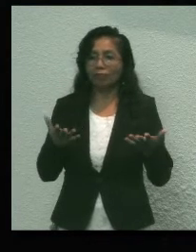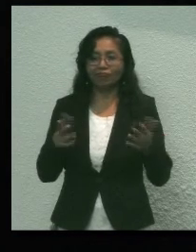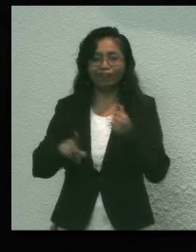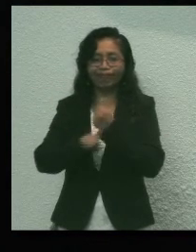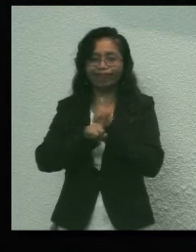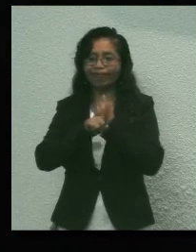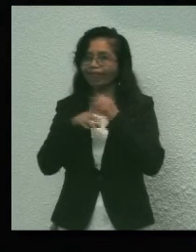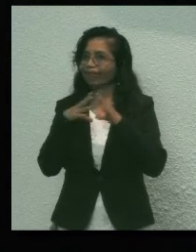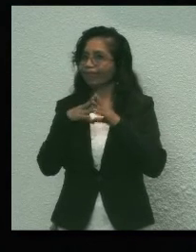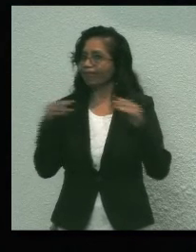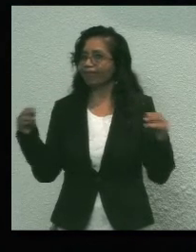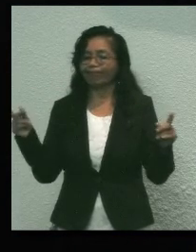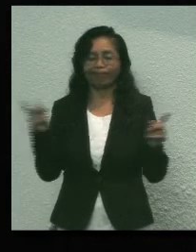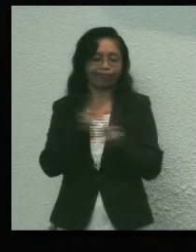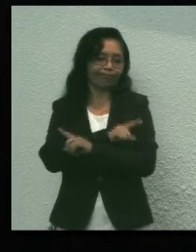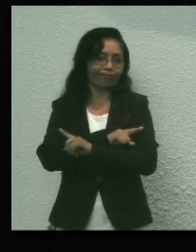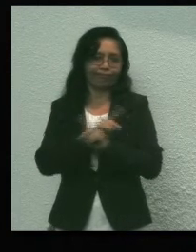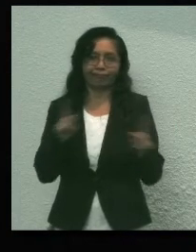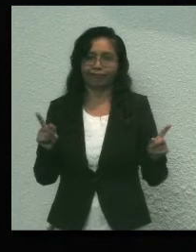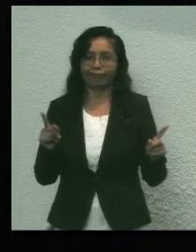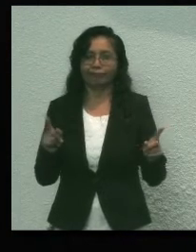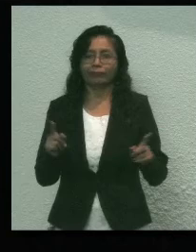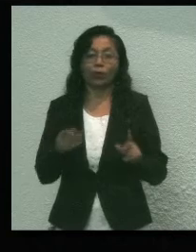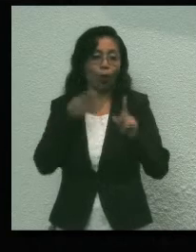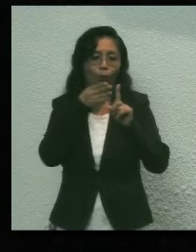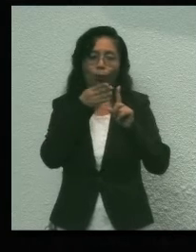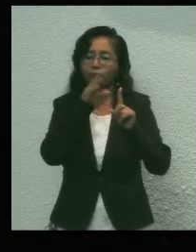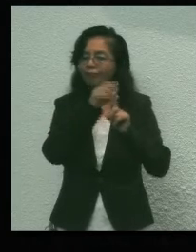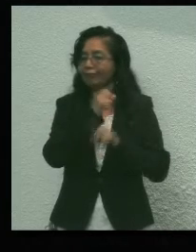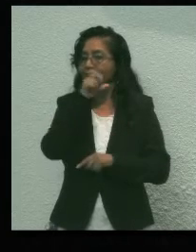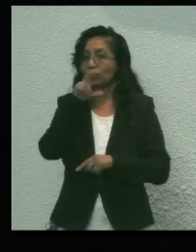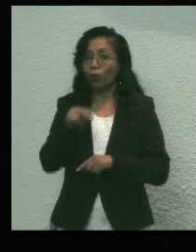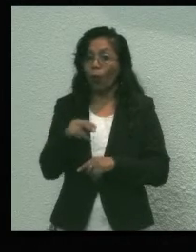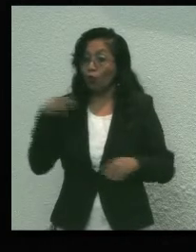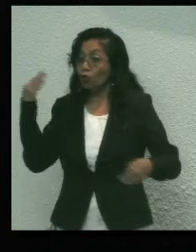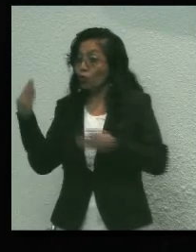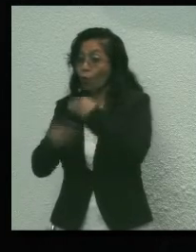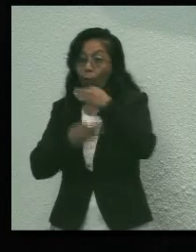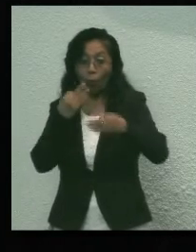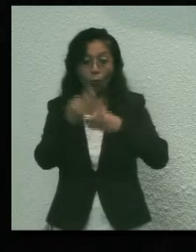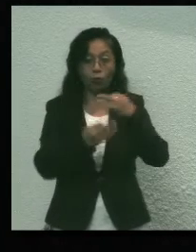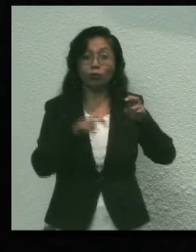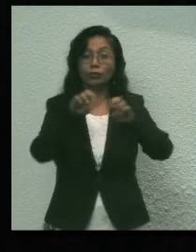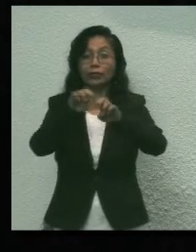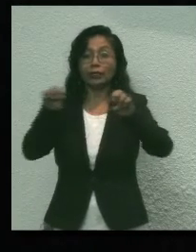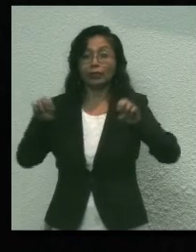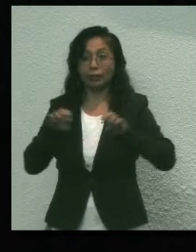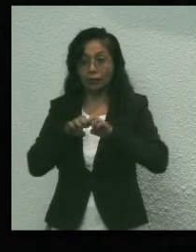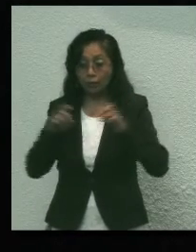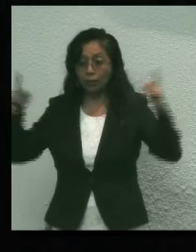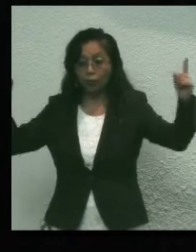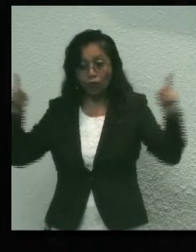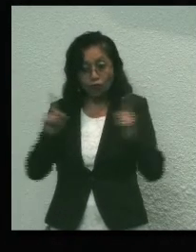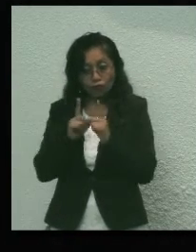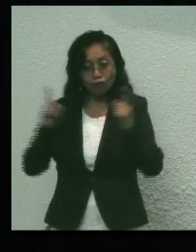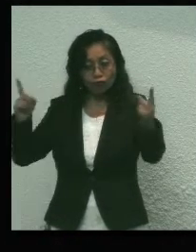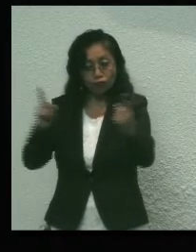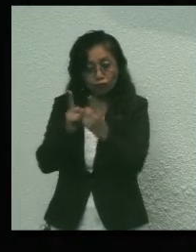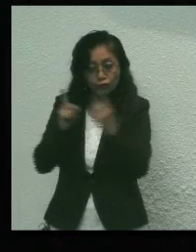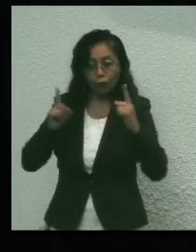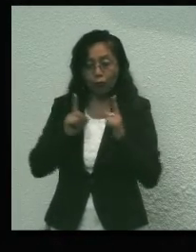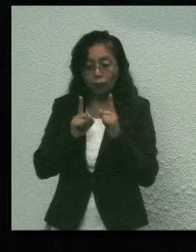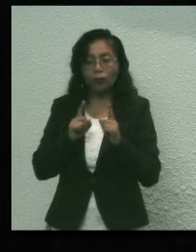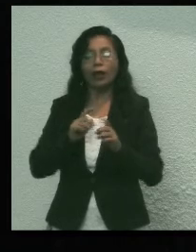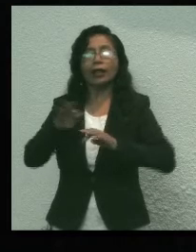los problemas ni logra los objetivos. Todos debemos sumarnos a la causa común por